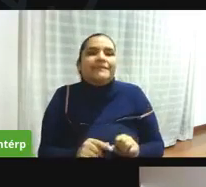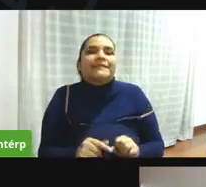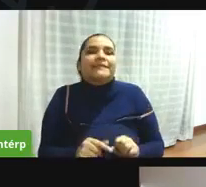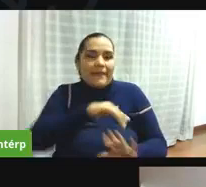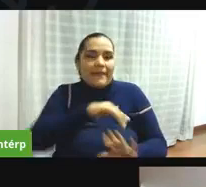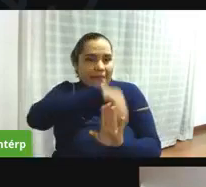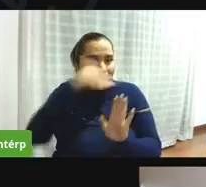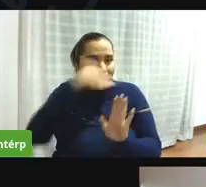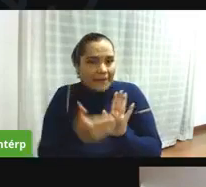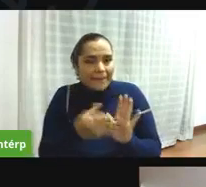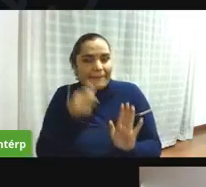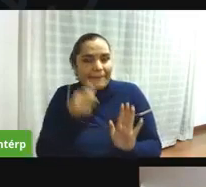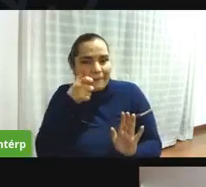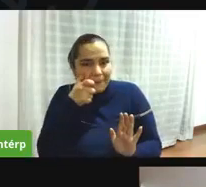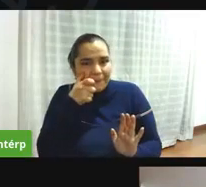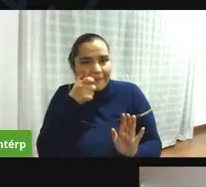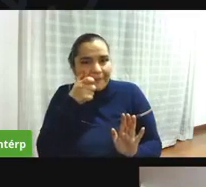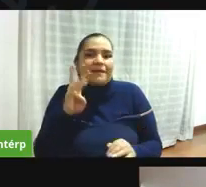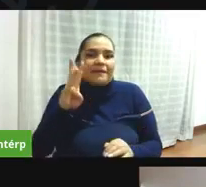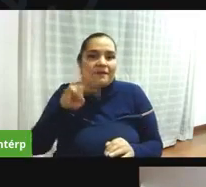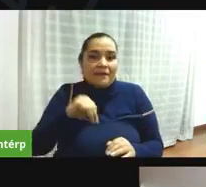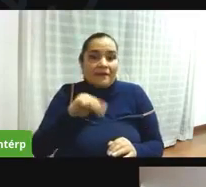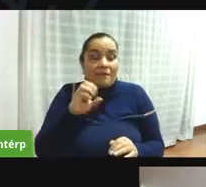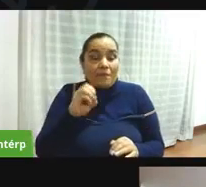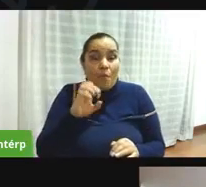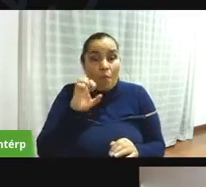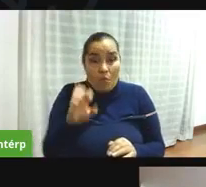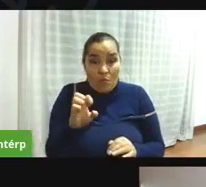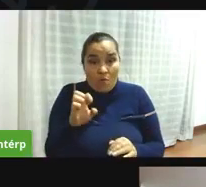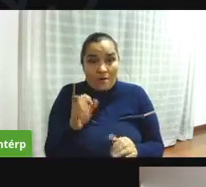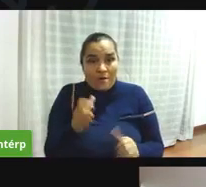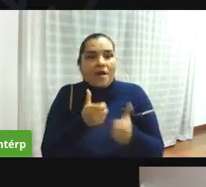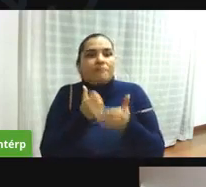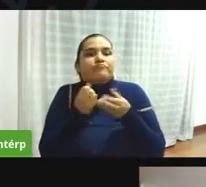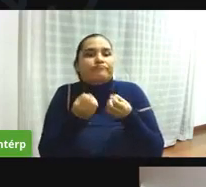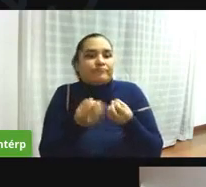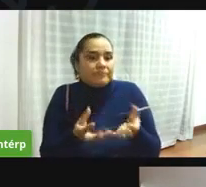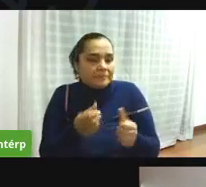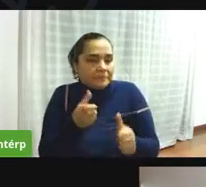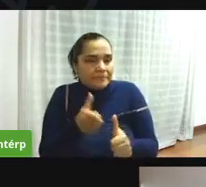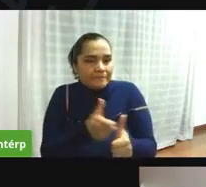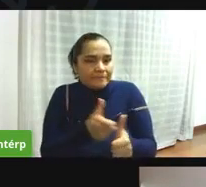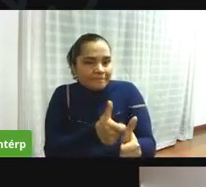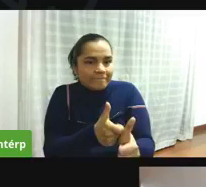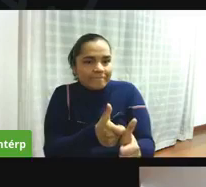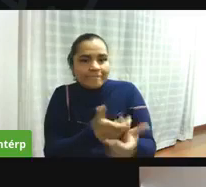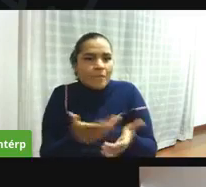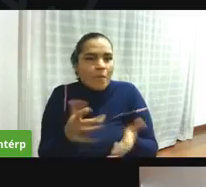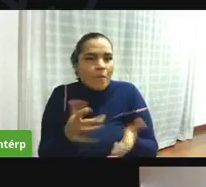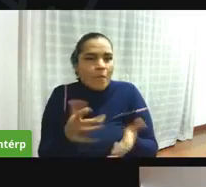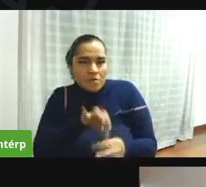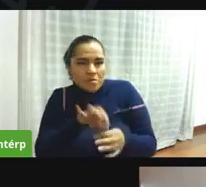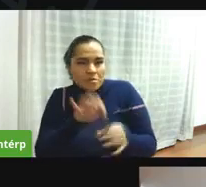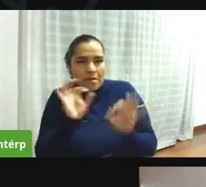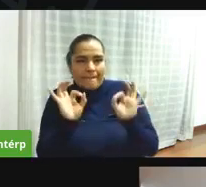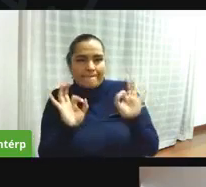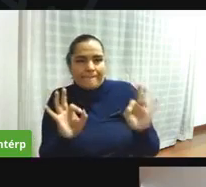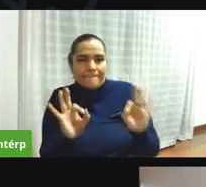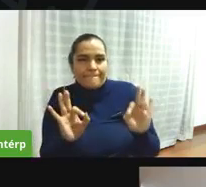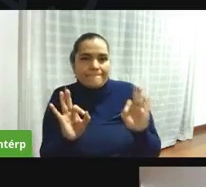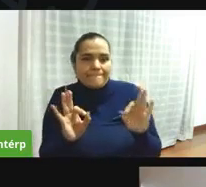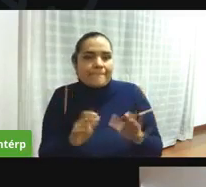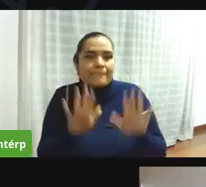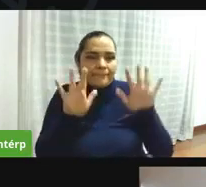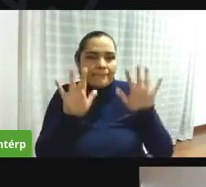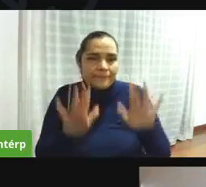hoy en esta alianza estratégica se vienen muchísimas cosas positivas para bogotá en el dos mil veintiuno y ya estamos